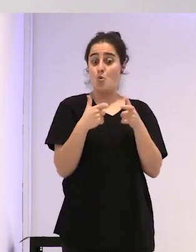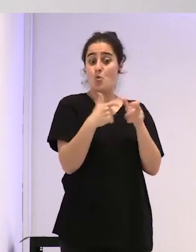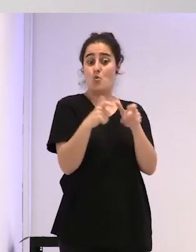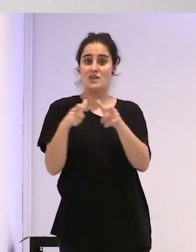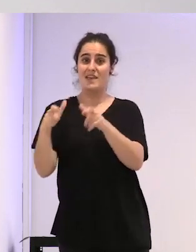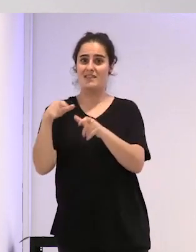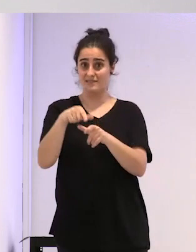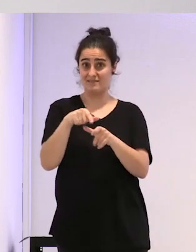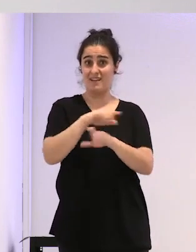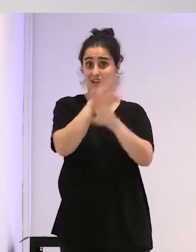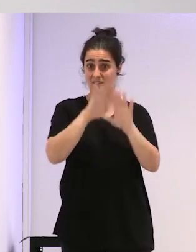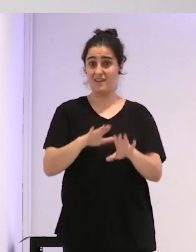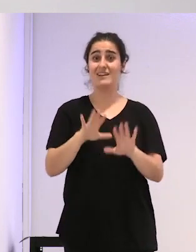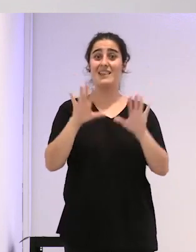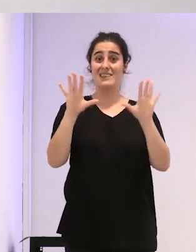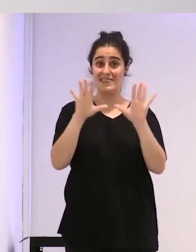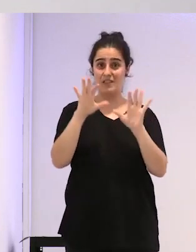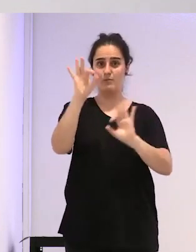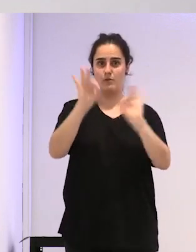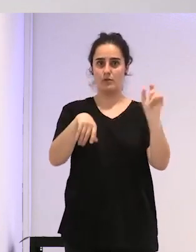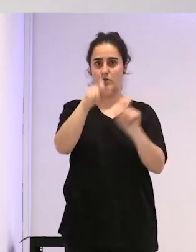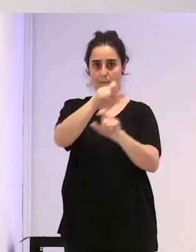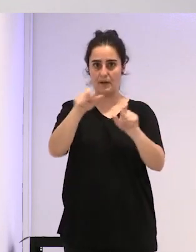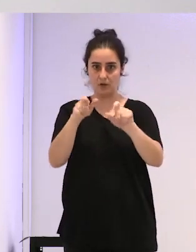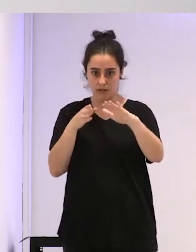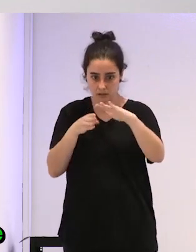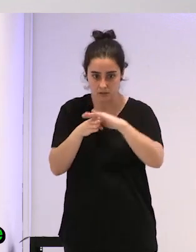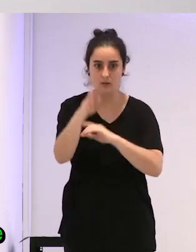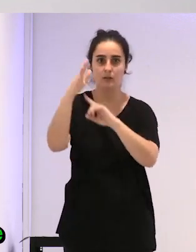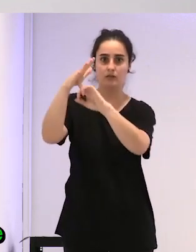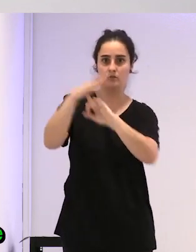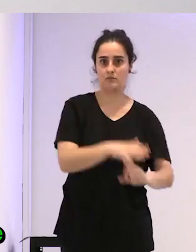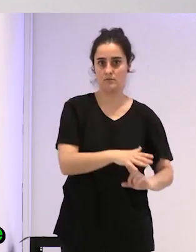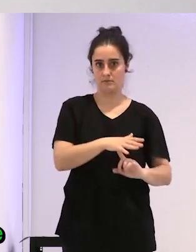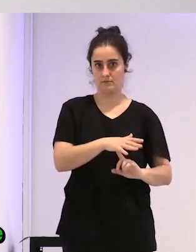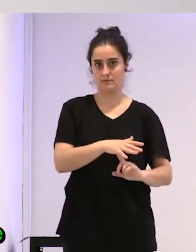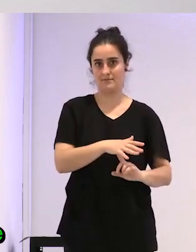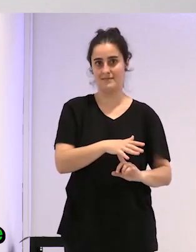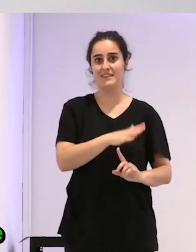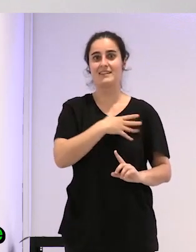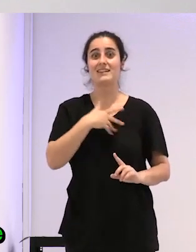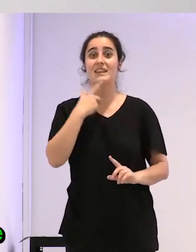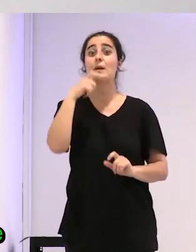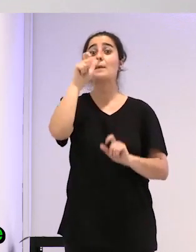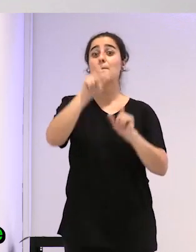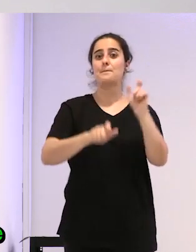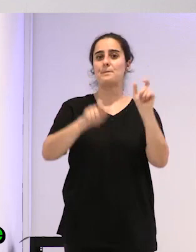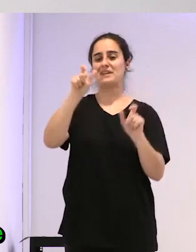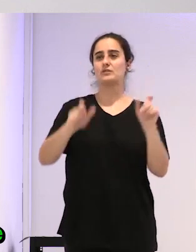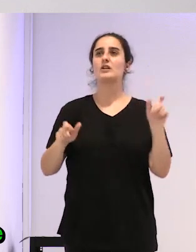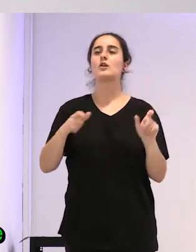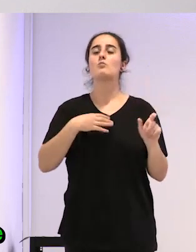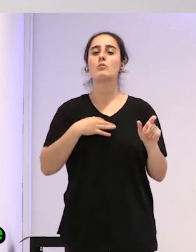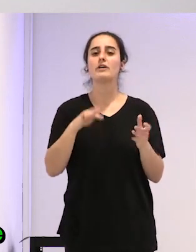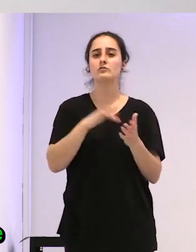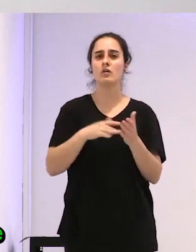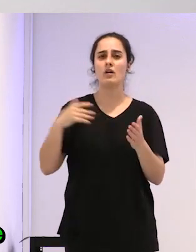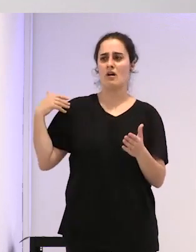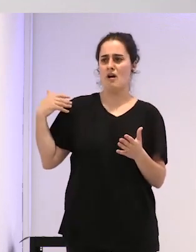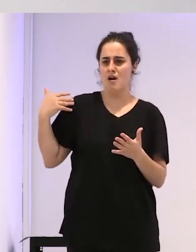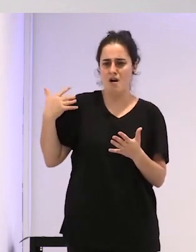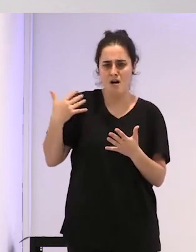excluye al 10% de las personas que van. Es decir, personas que probablemente llevan un proceso largo,